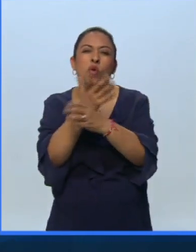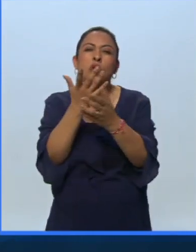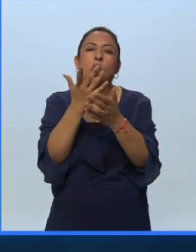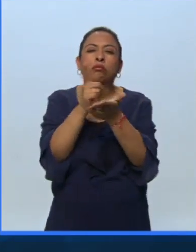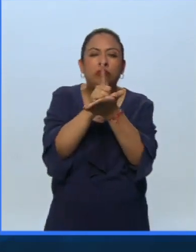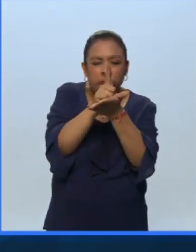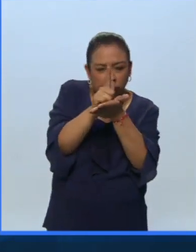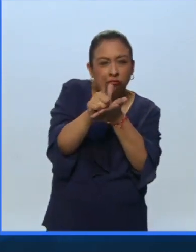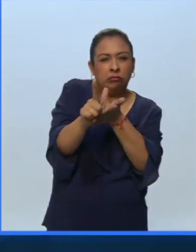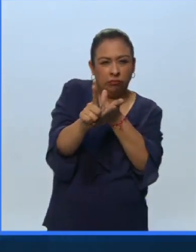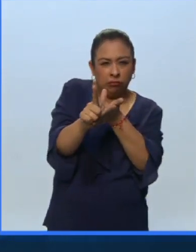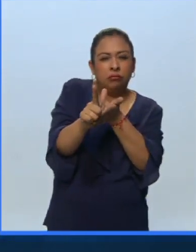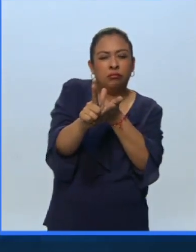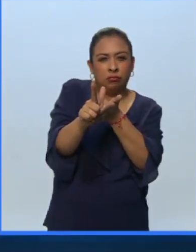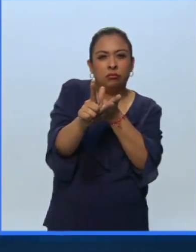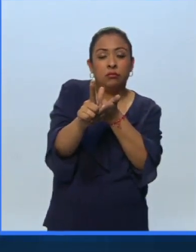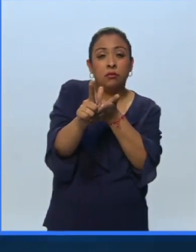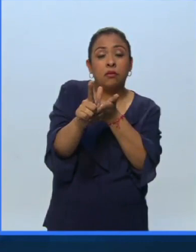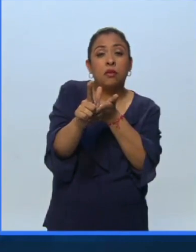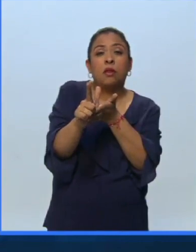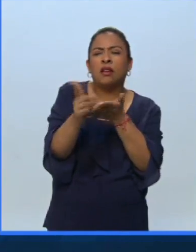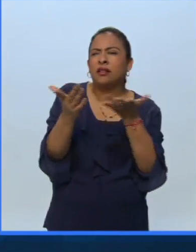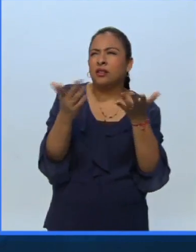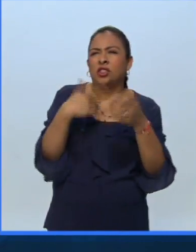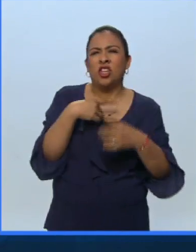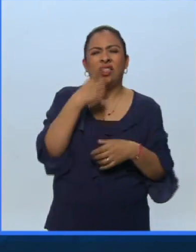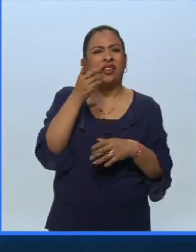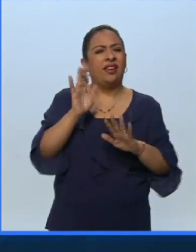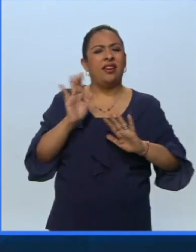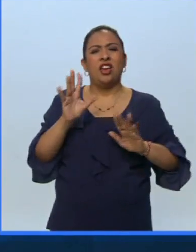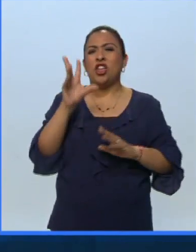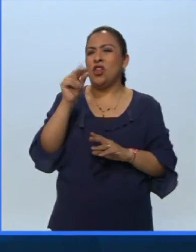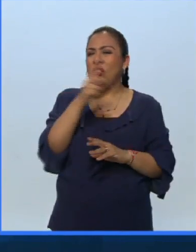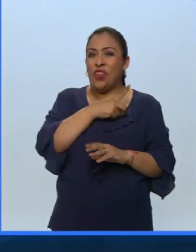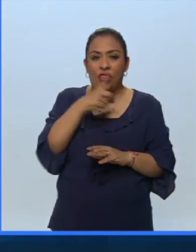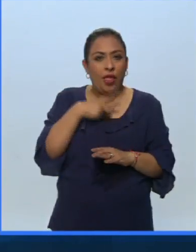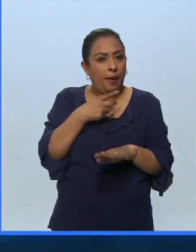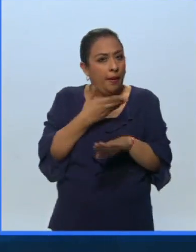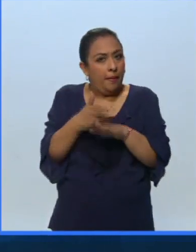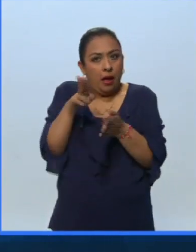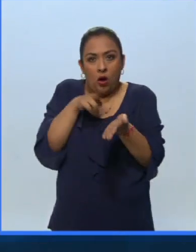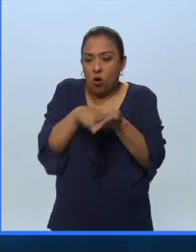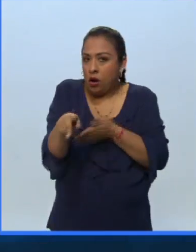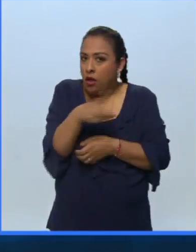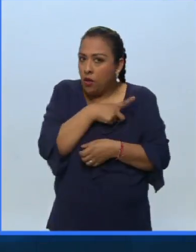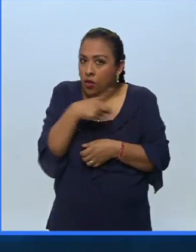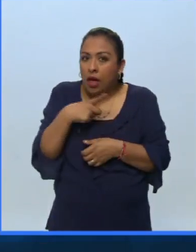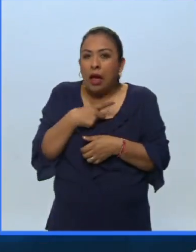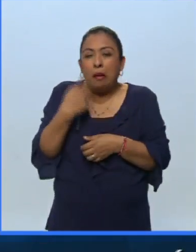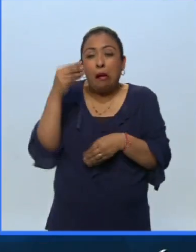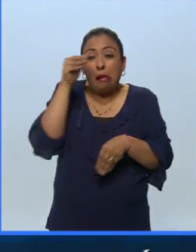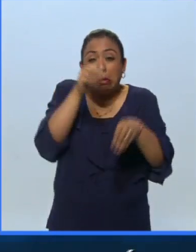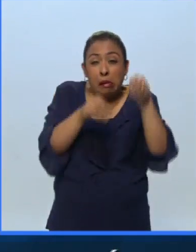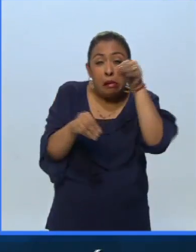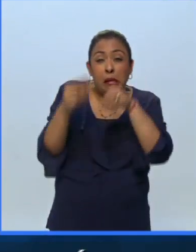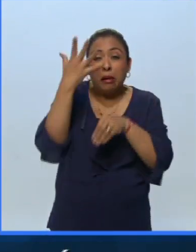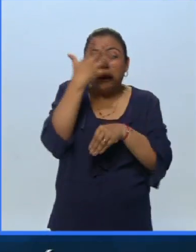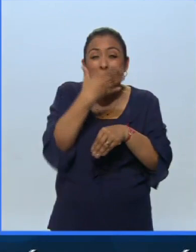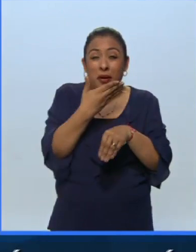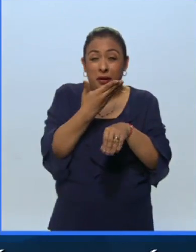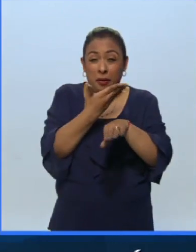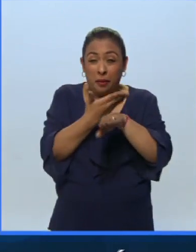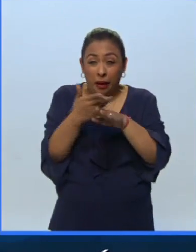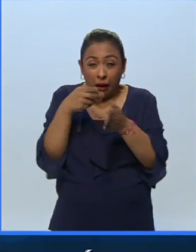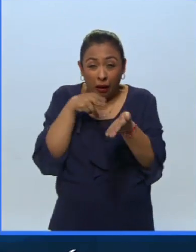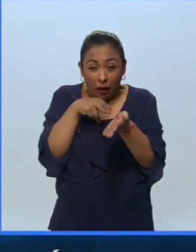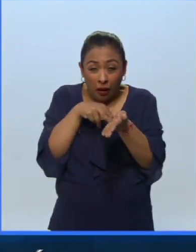limpios entonces dije no, no, no, tiene que ser en blanco y negro y creo que la estética de la arquitectura en blanco y negro